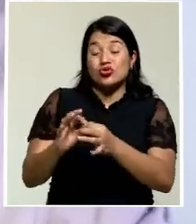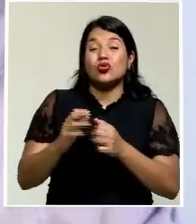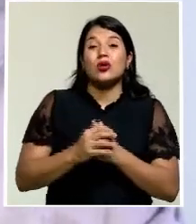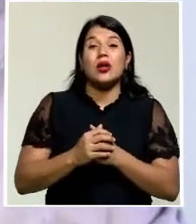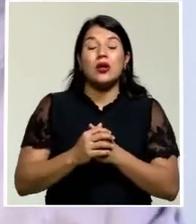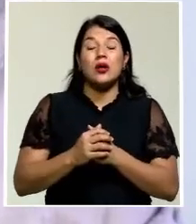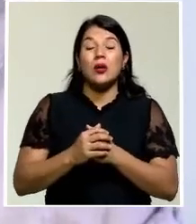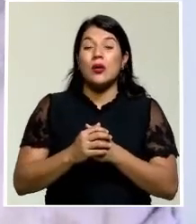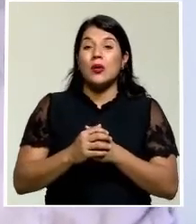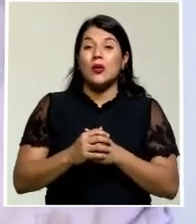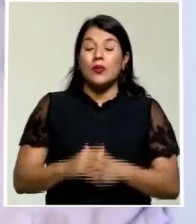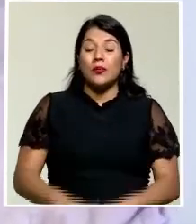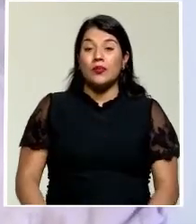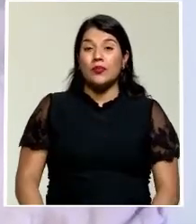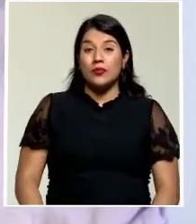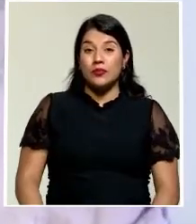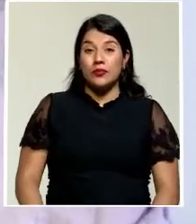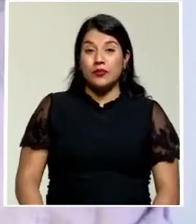bastante estresante,